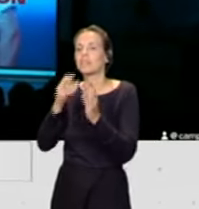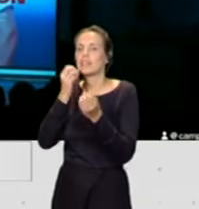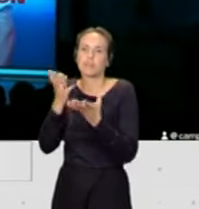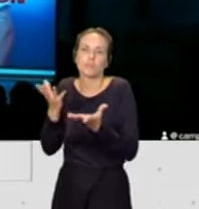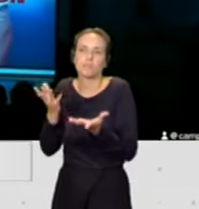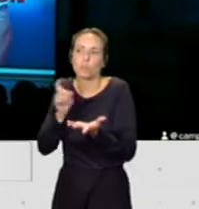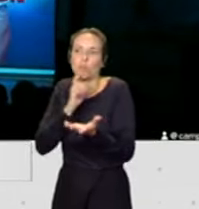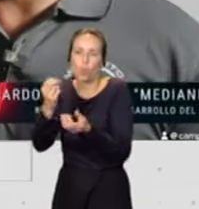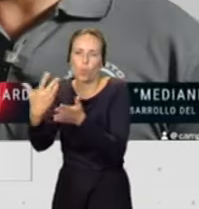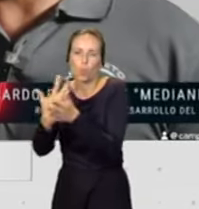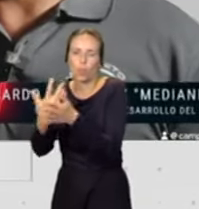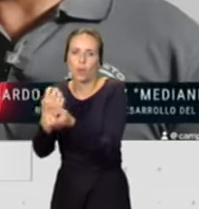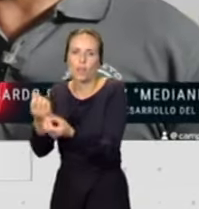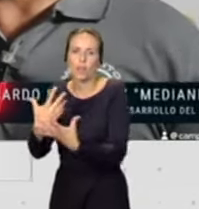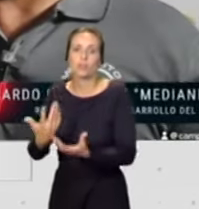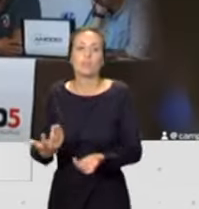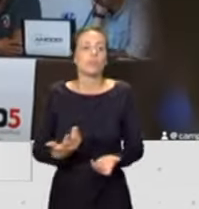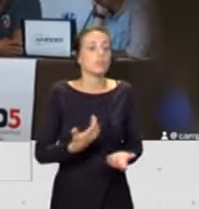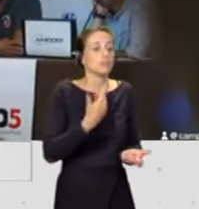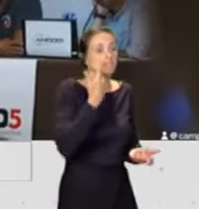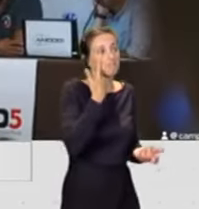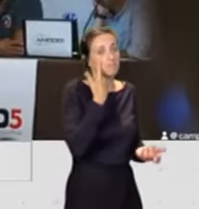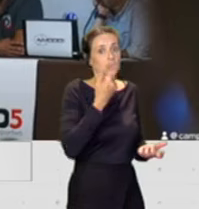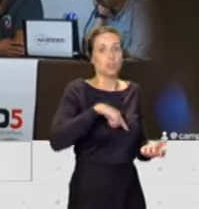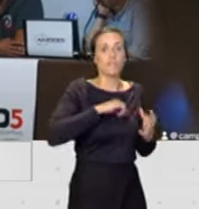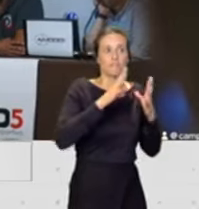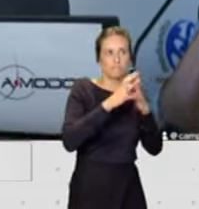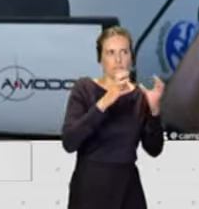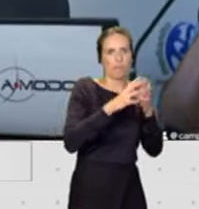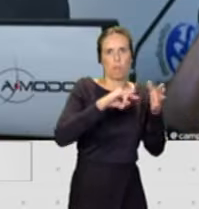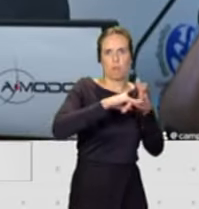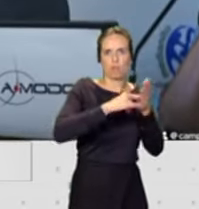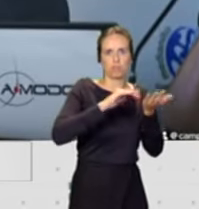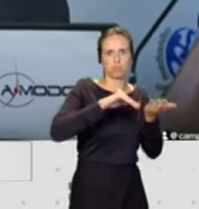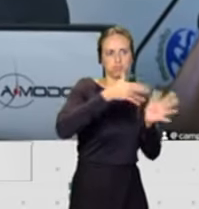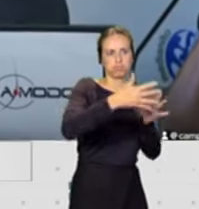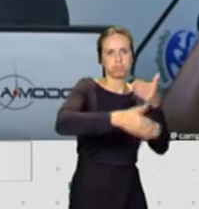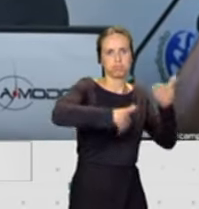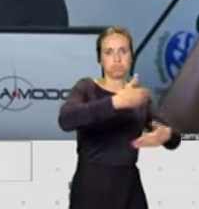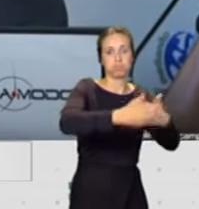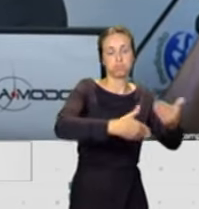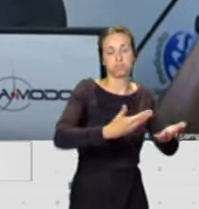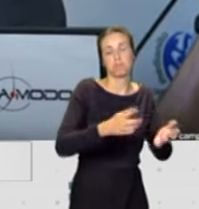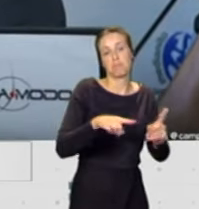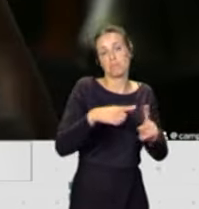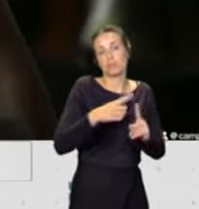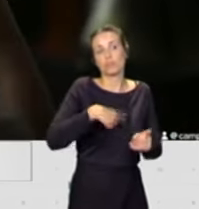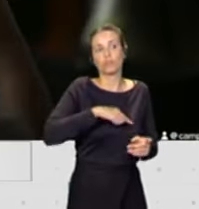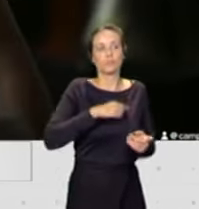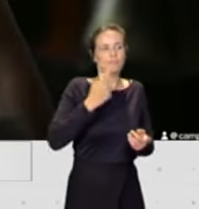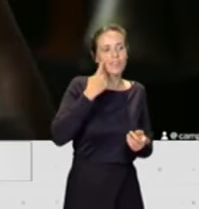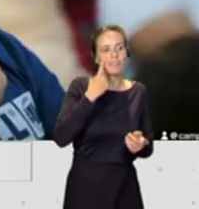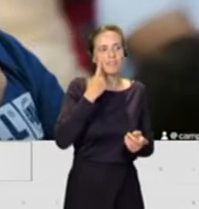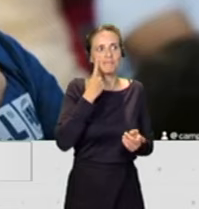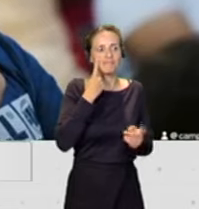Bueno, la verdad es que teníamos muchas ganas de que este proyecto saliera adelante y estamos buscando que estos niños al